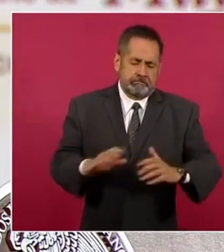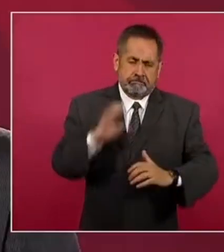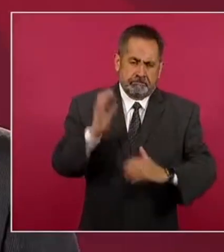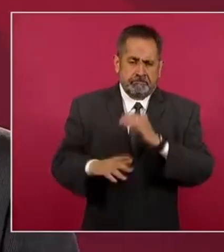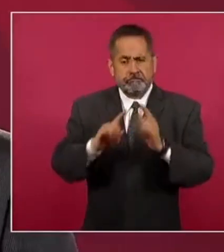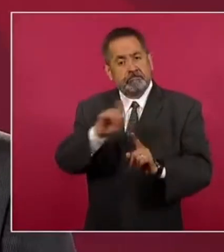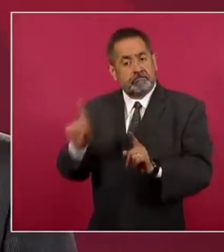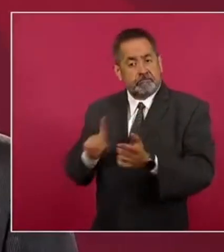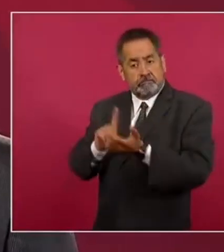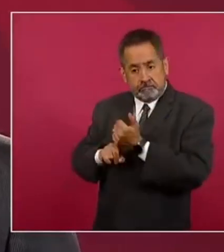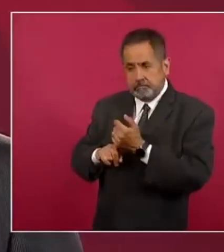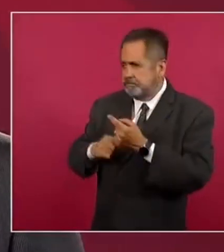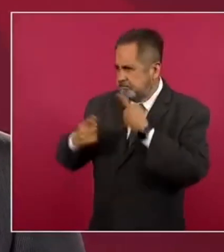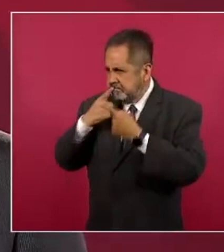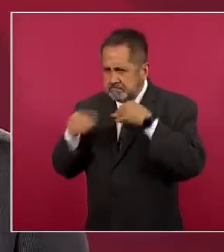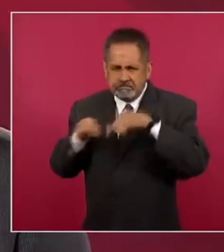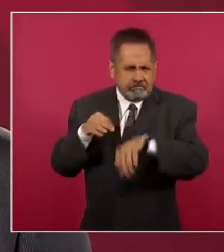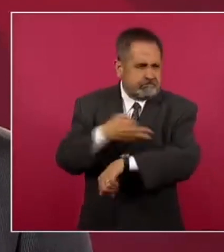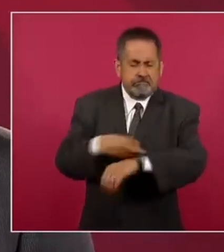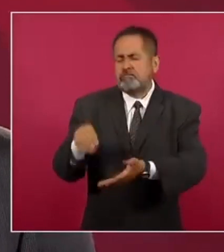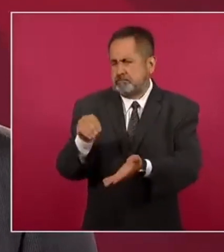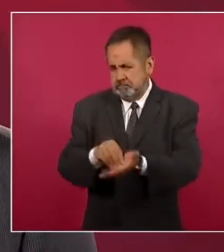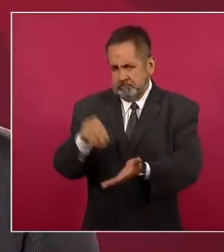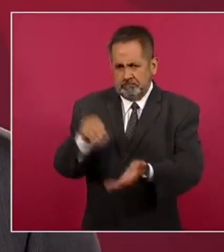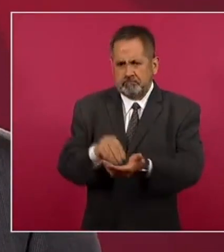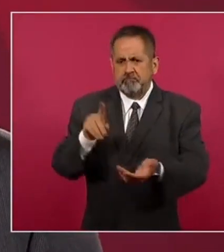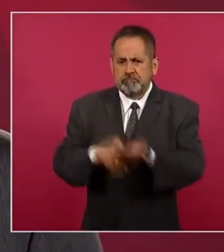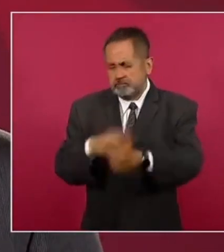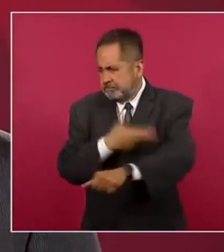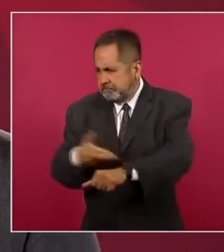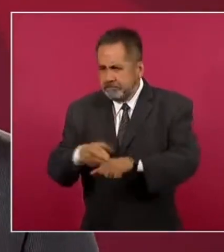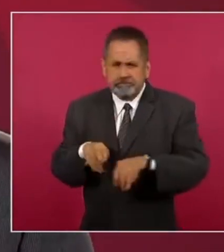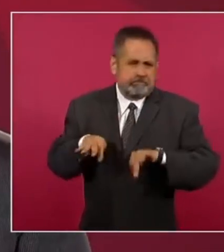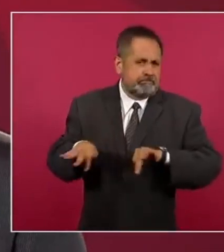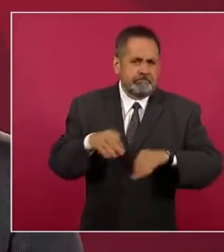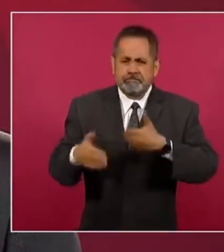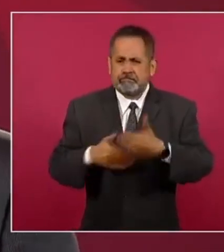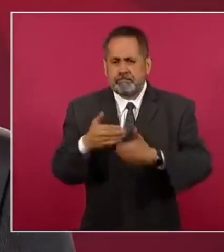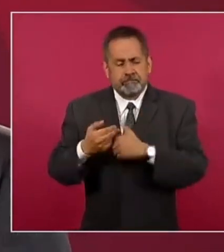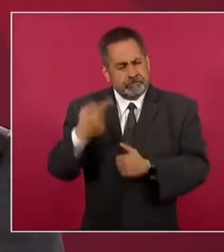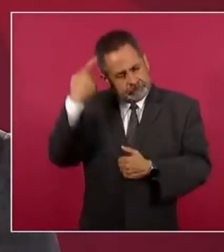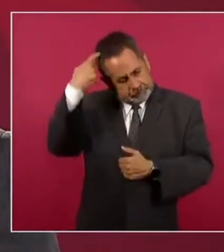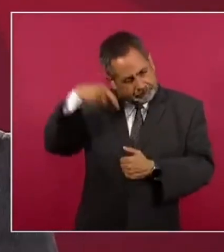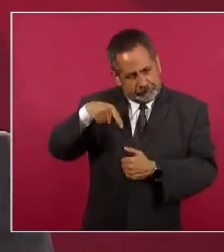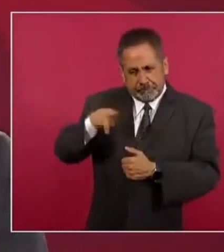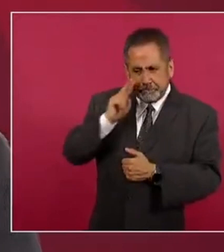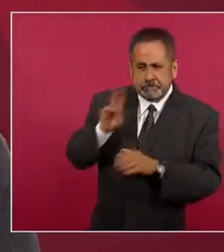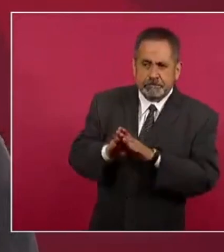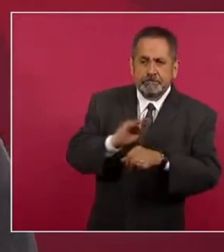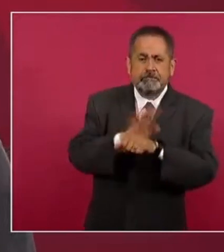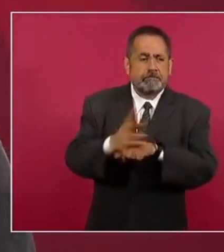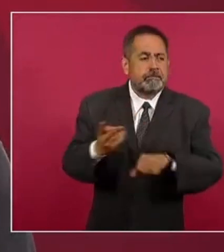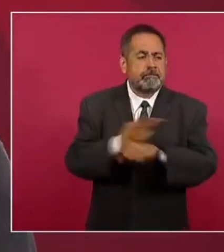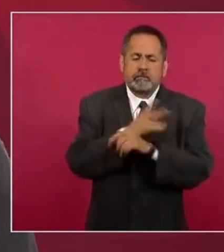sigue vigente. Las unidades de salud pública del país nos mantenemos activos para vigilar el curso de esta y cualquier